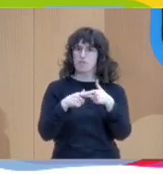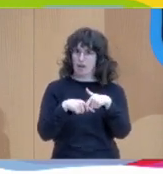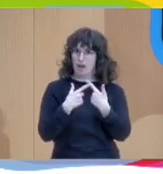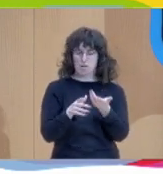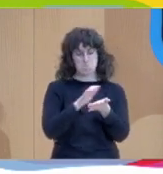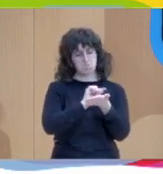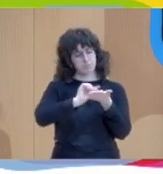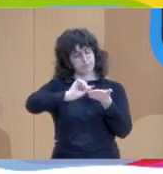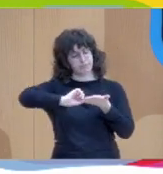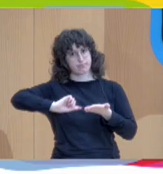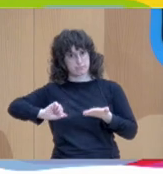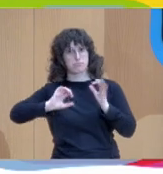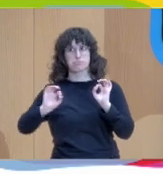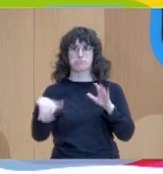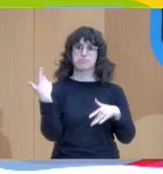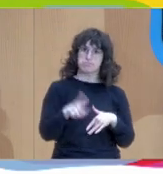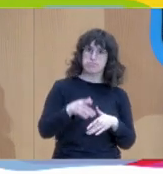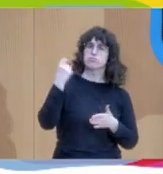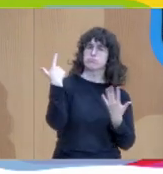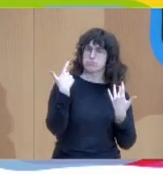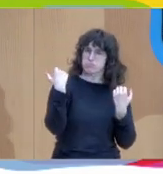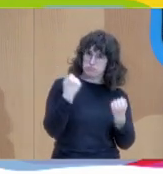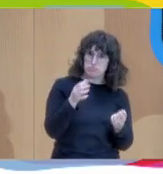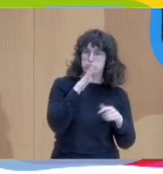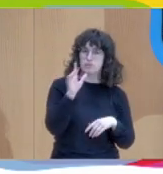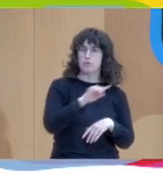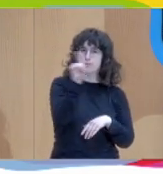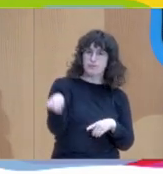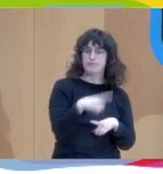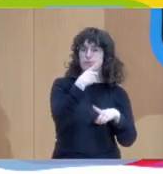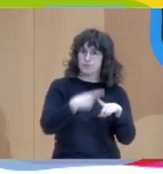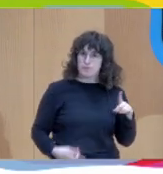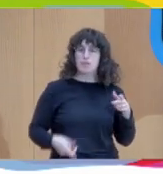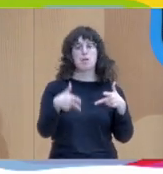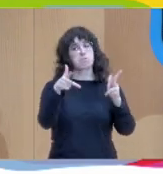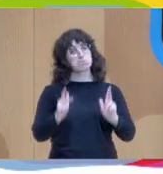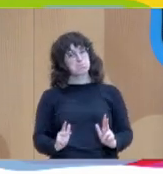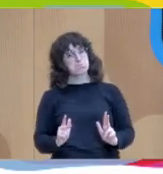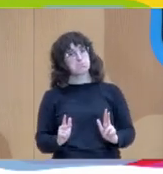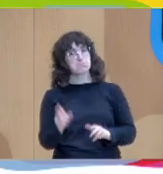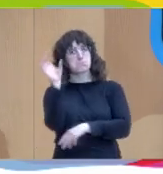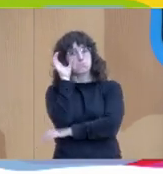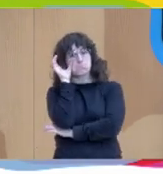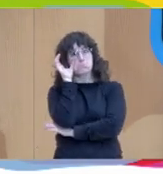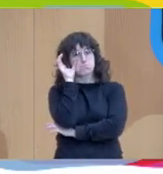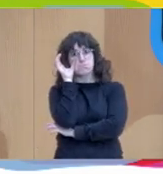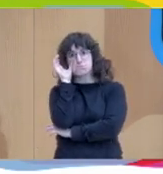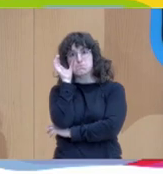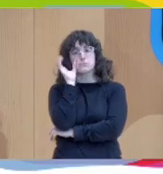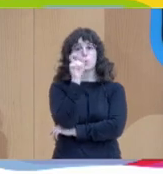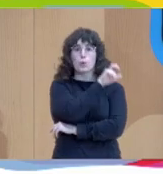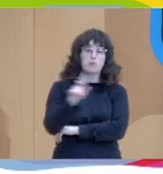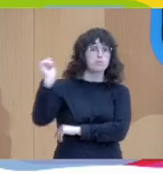Fue muy potente que ella estuviera hora y media sentada escuchando cómo todos los profesionales que le